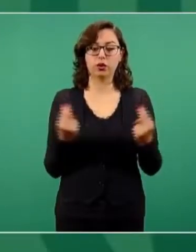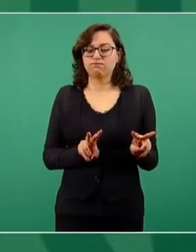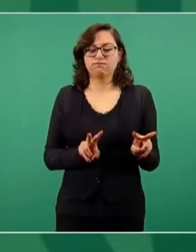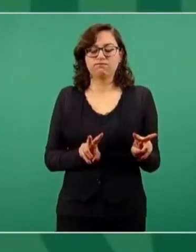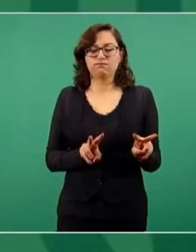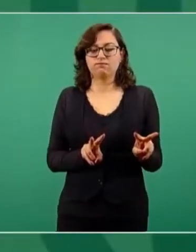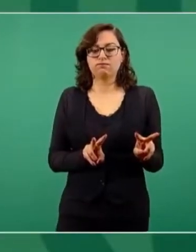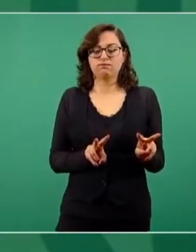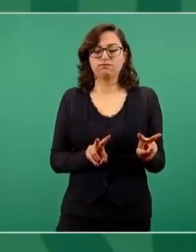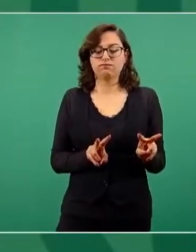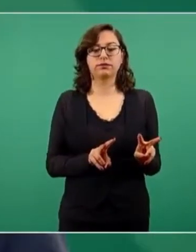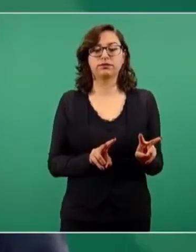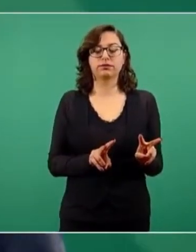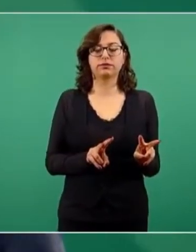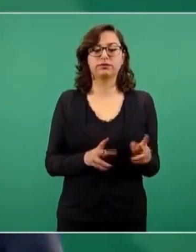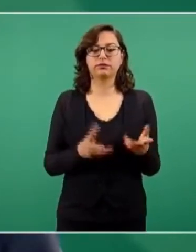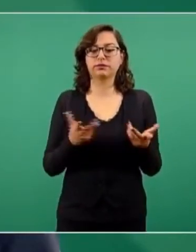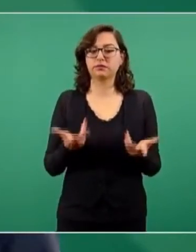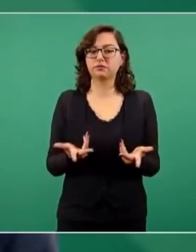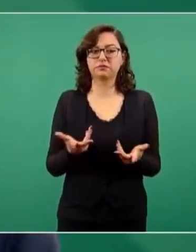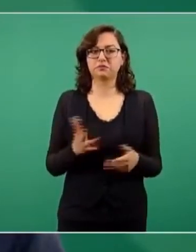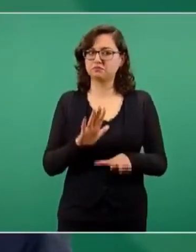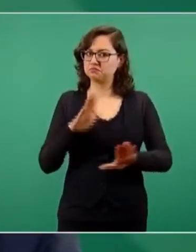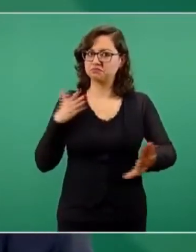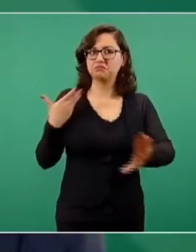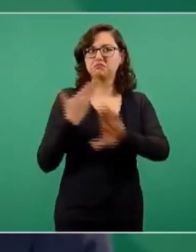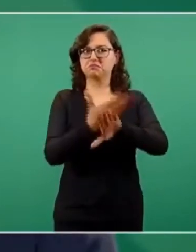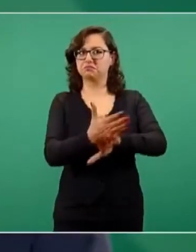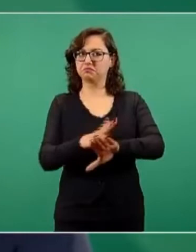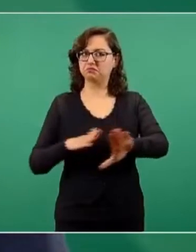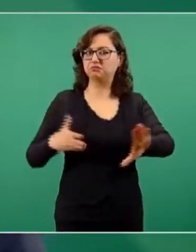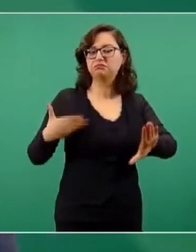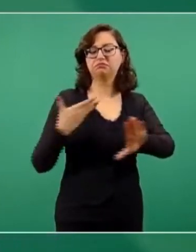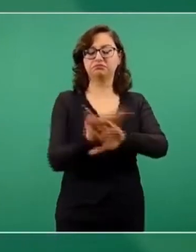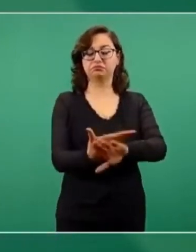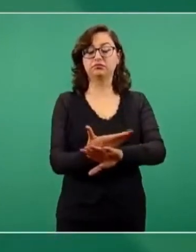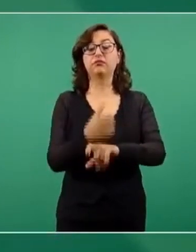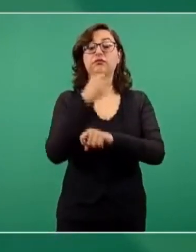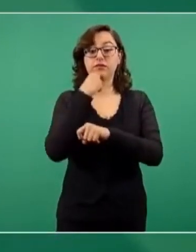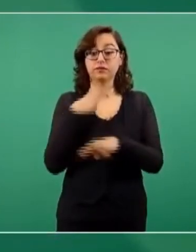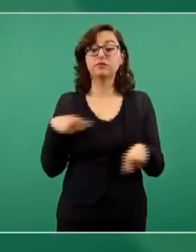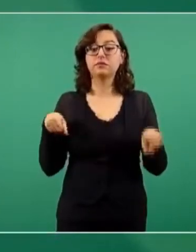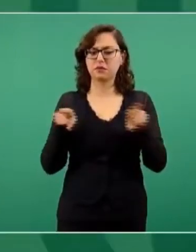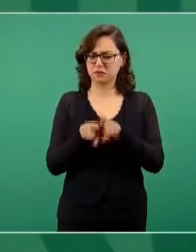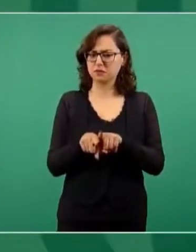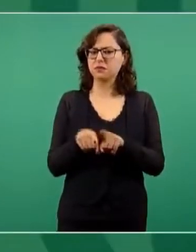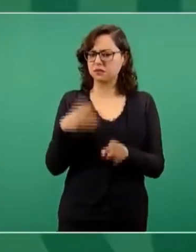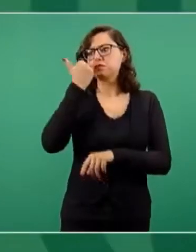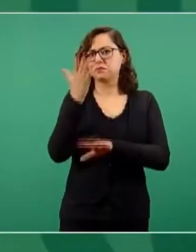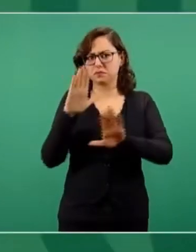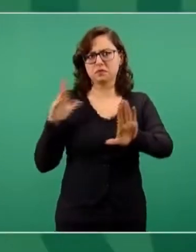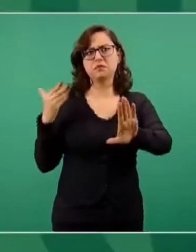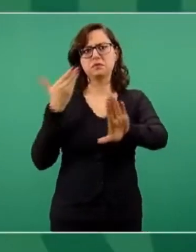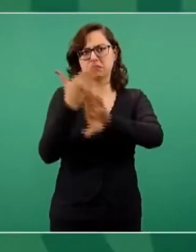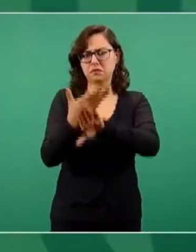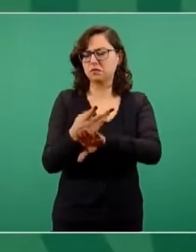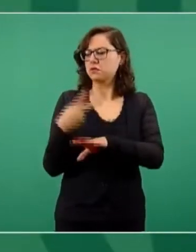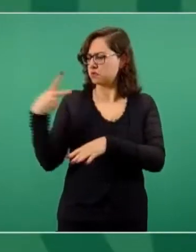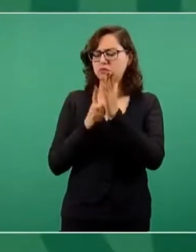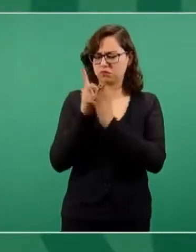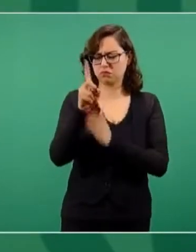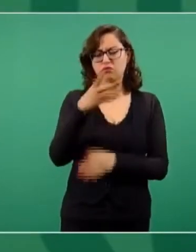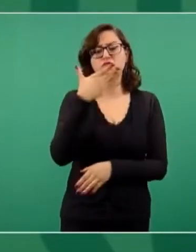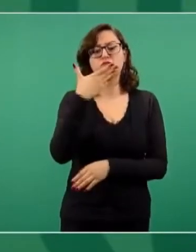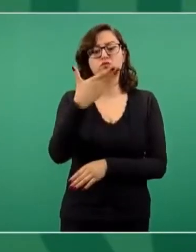está franca oposición y tienen también el derecho a hacerlo, es legítimo,